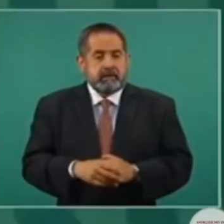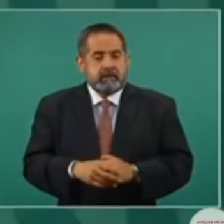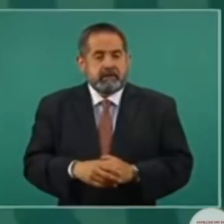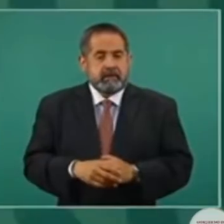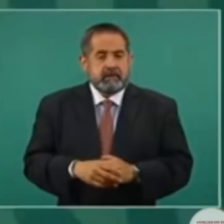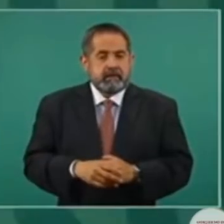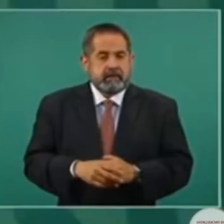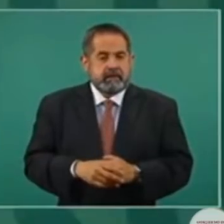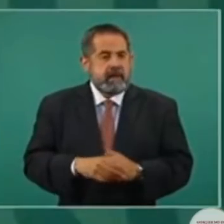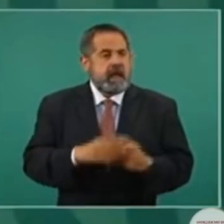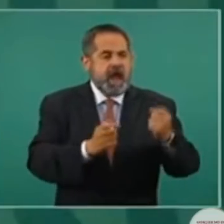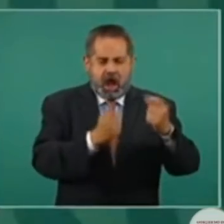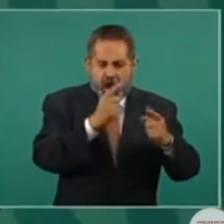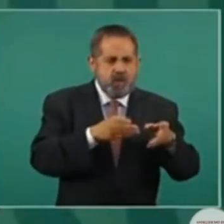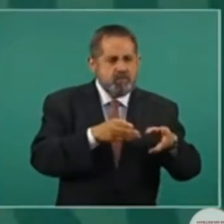hay quienes